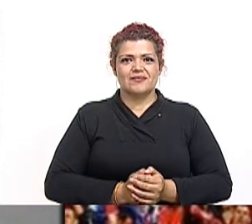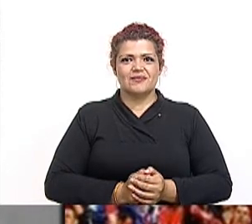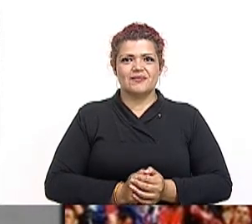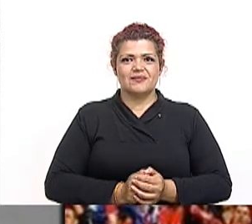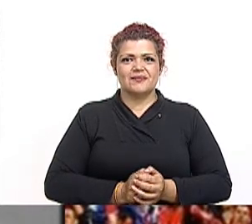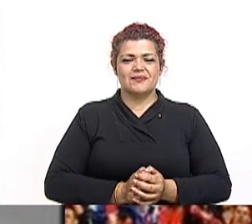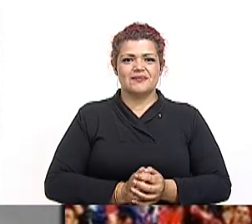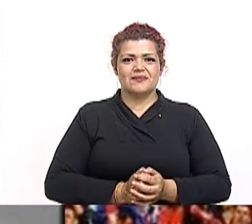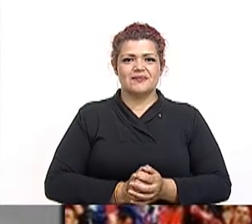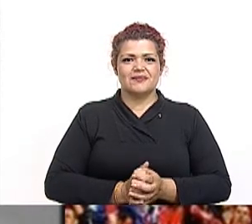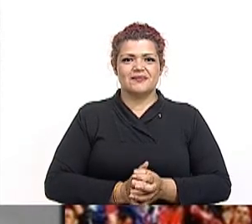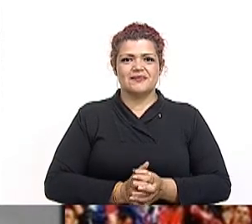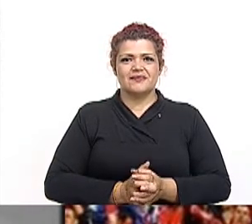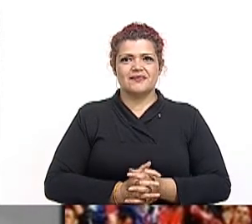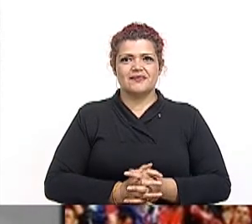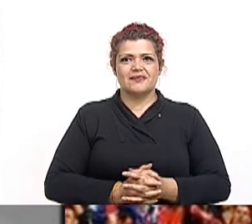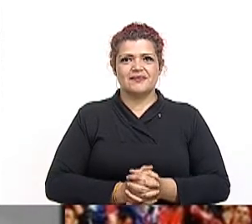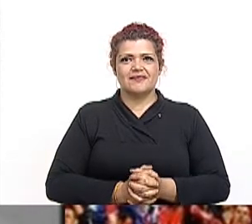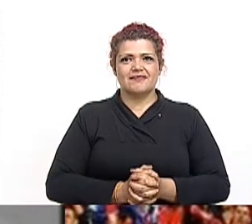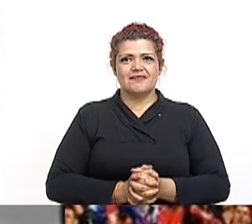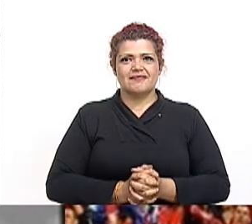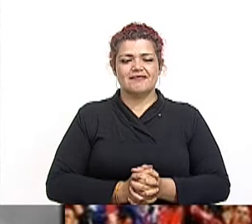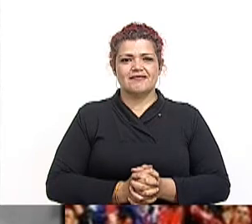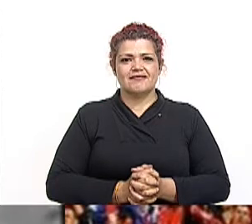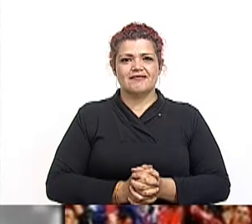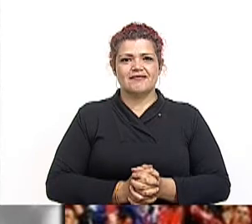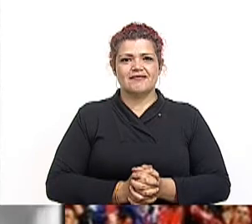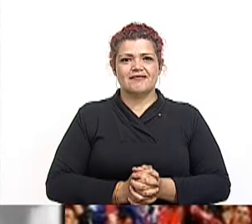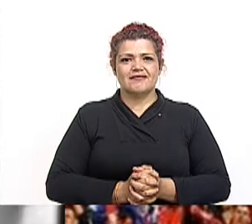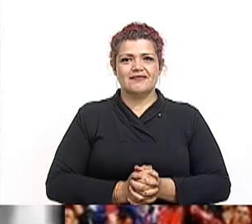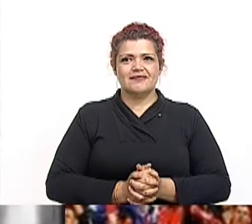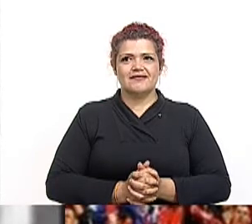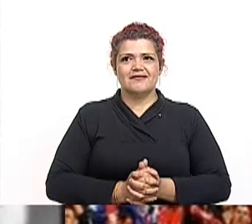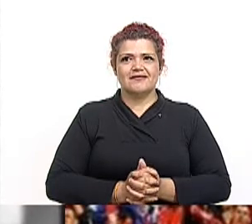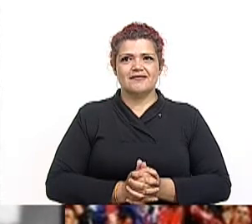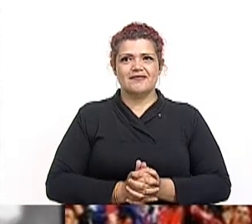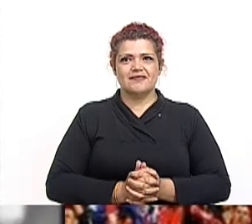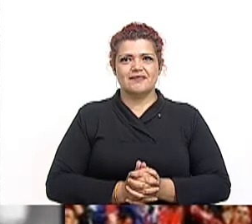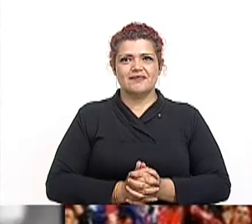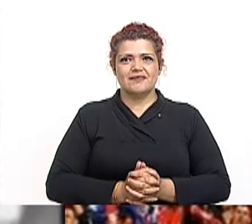viernes, de 8 de la mañana a 2 de la tarde, aquí en Repretel.